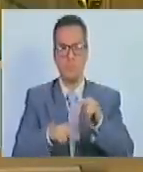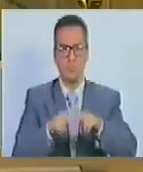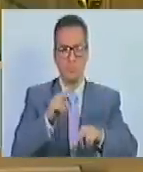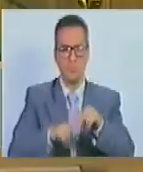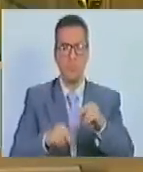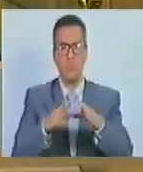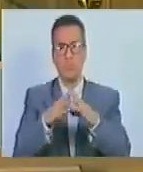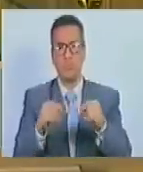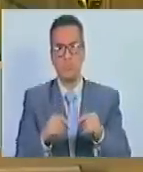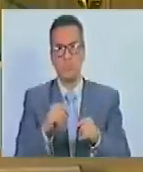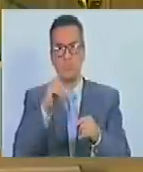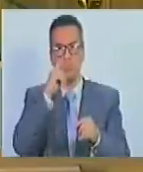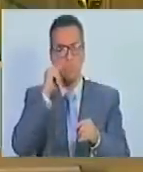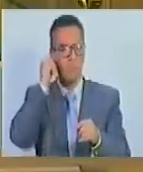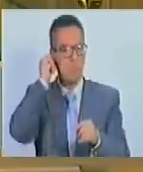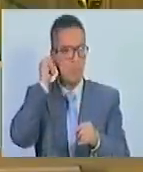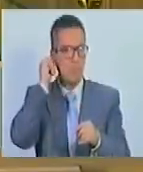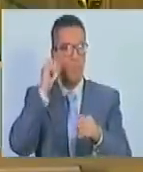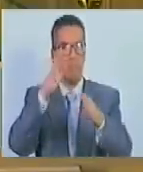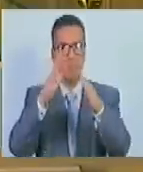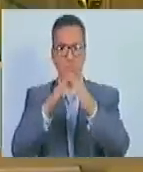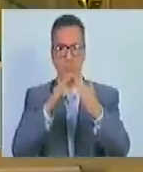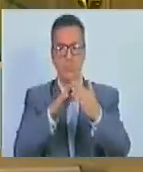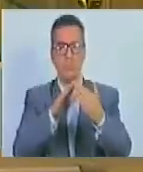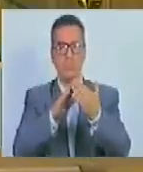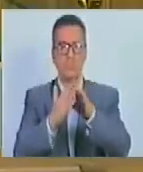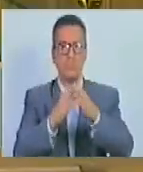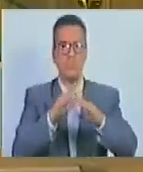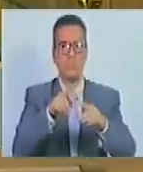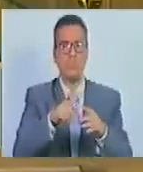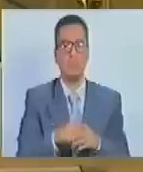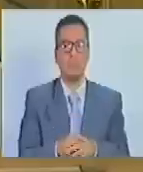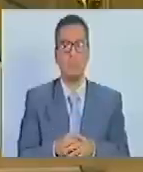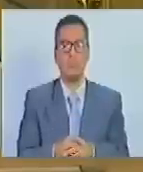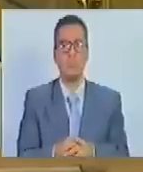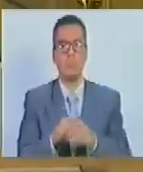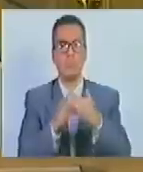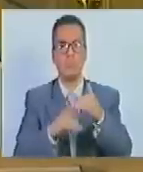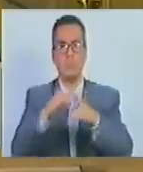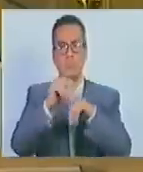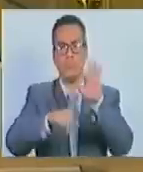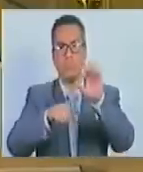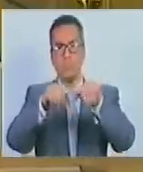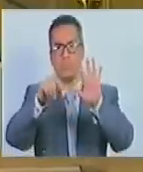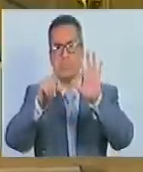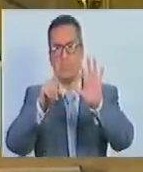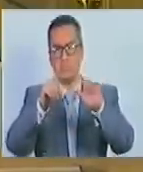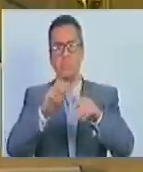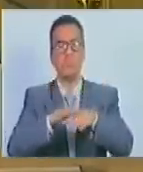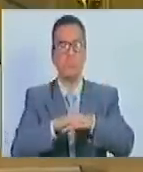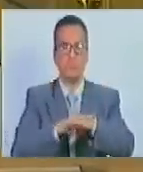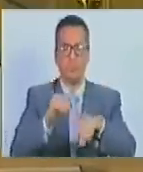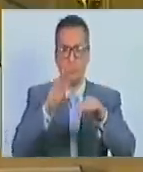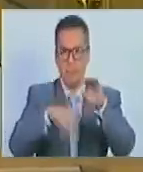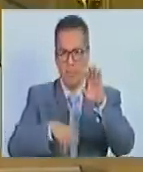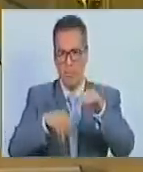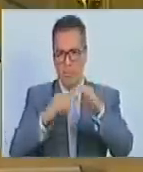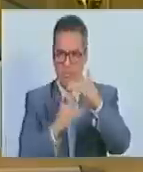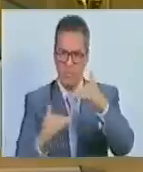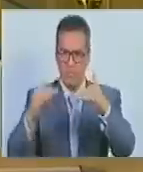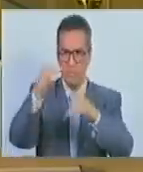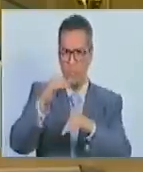todas las y los habitantes de la comunidad mayores de 15 años de edad de acuerdo a lo establecido en esta ley.